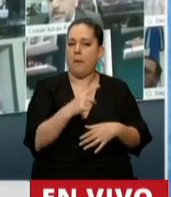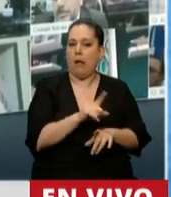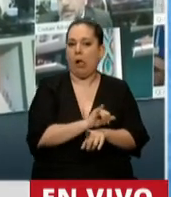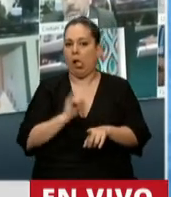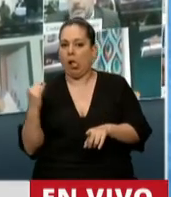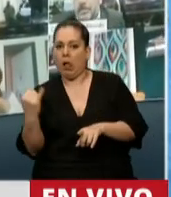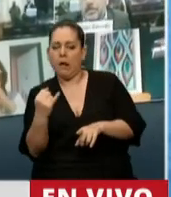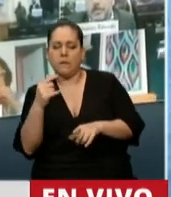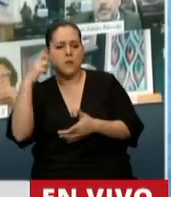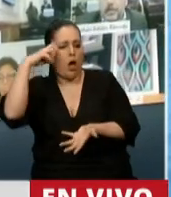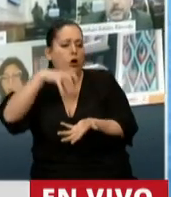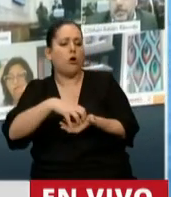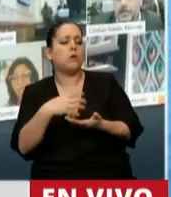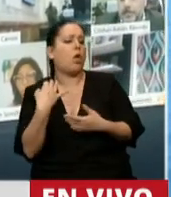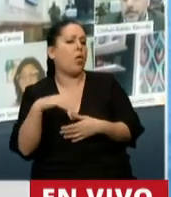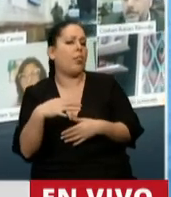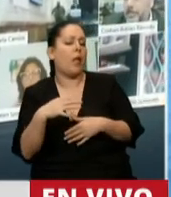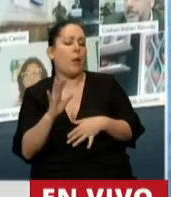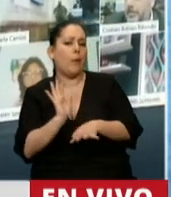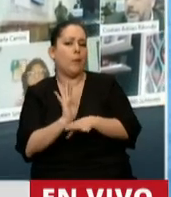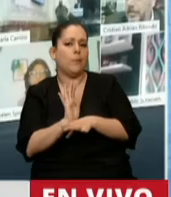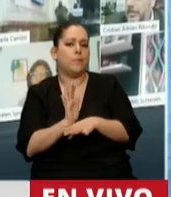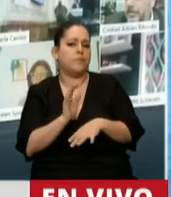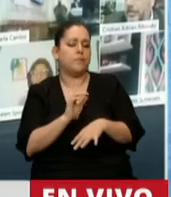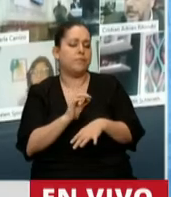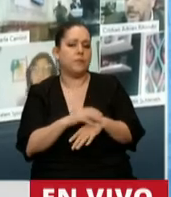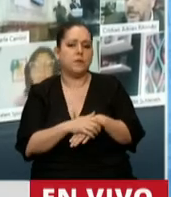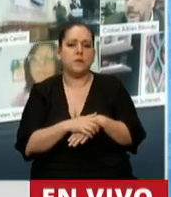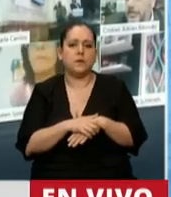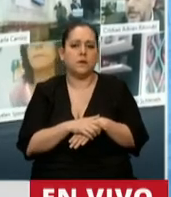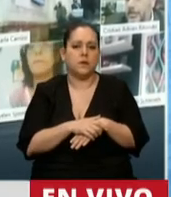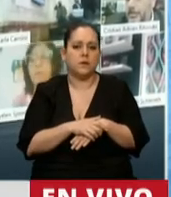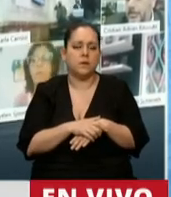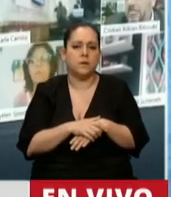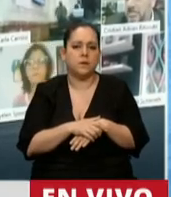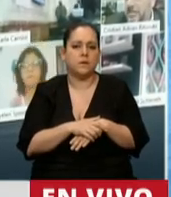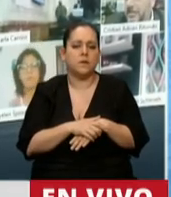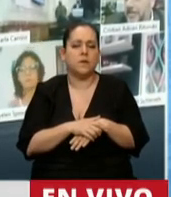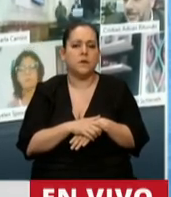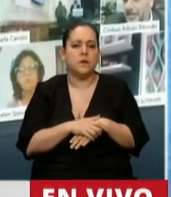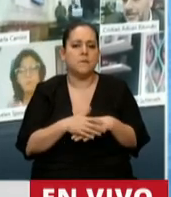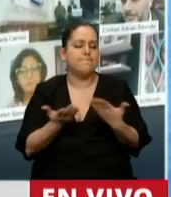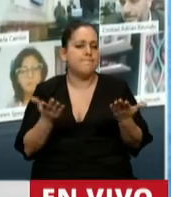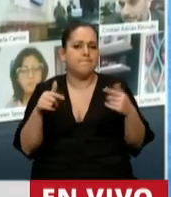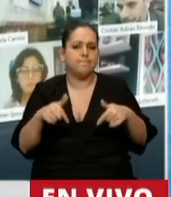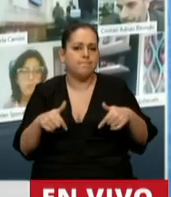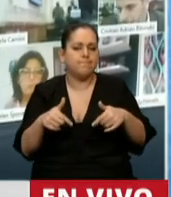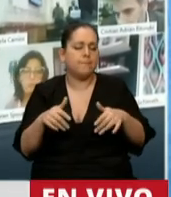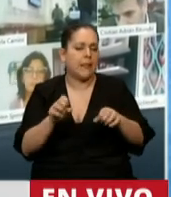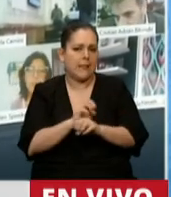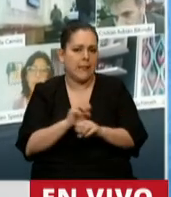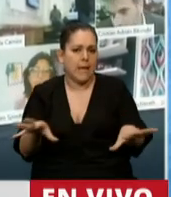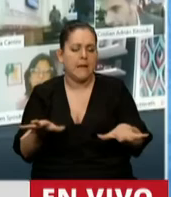que se las ensucie en nombre de la misma licenciada. Resulta a esta altura casi trágico